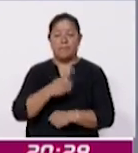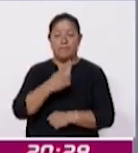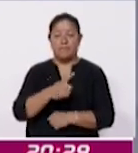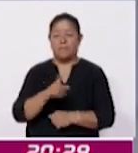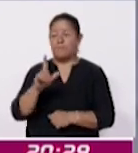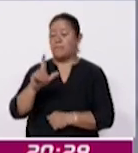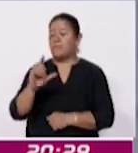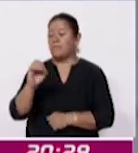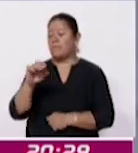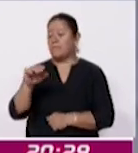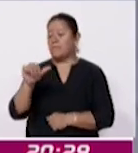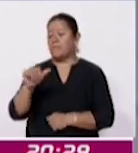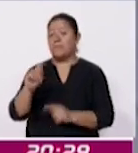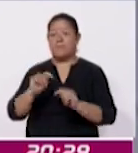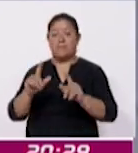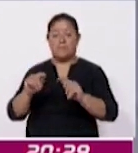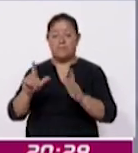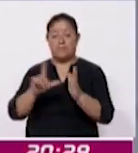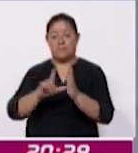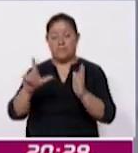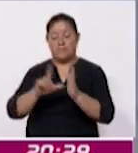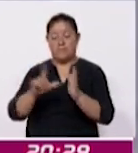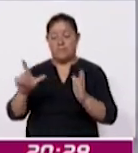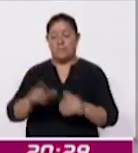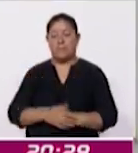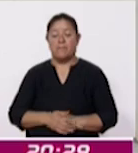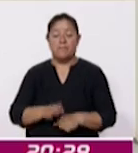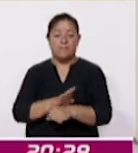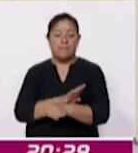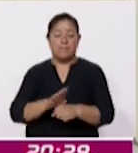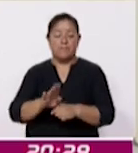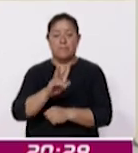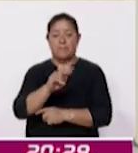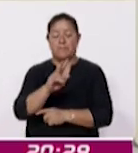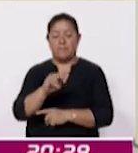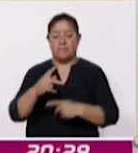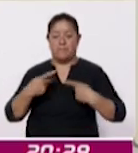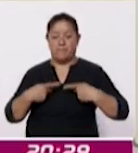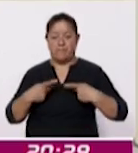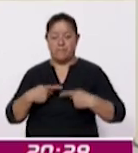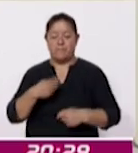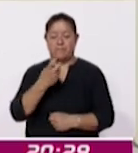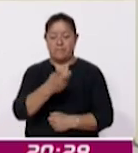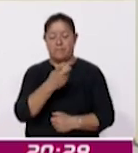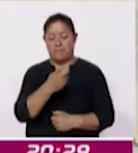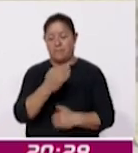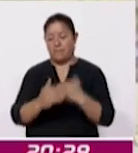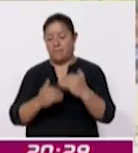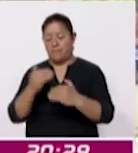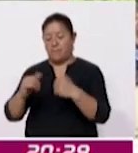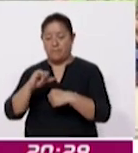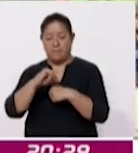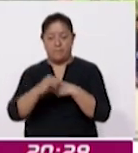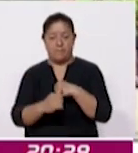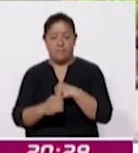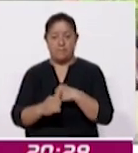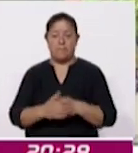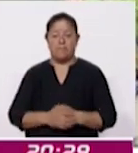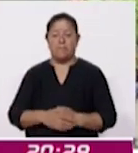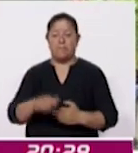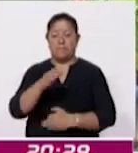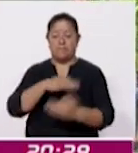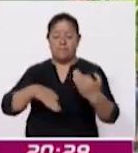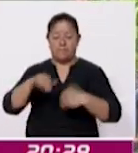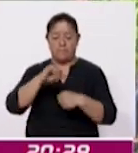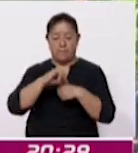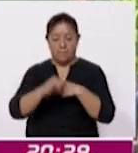La Loma, en Tlaxcala, siendo beneficiados 80 derechohabientes con este procedimiento quirúrgico. Todas las cirugías